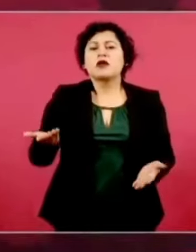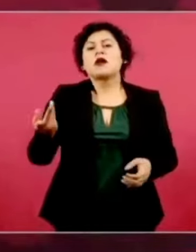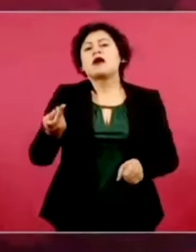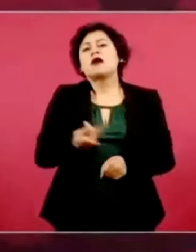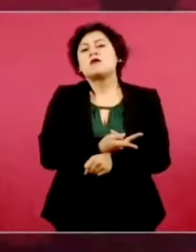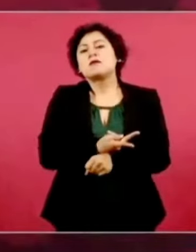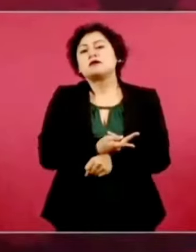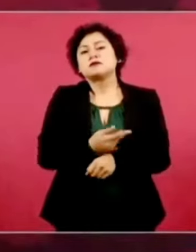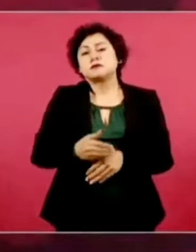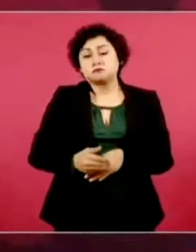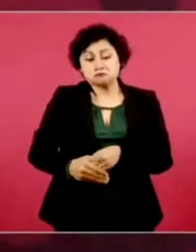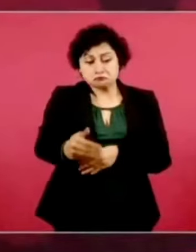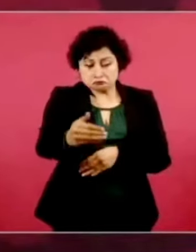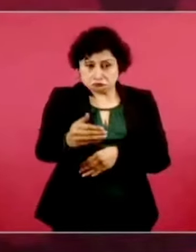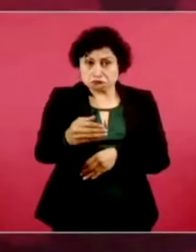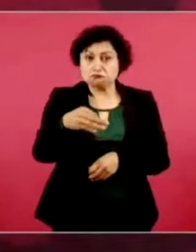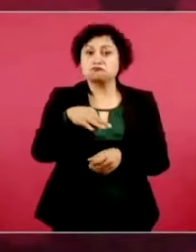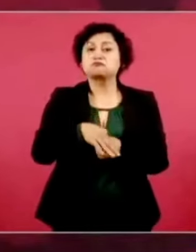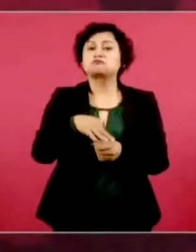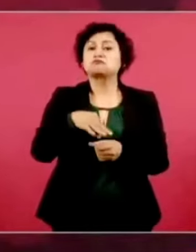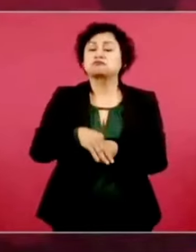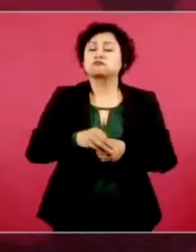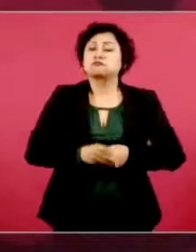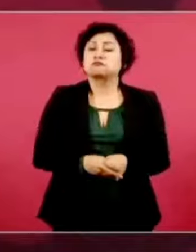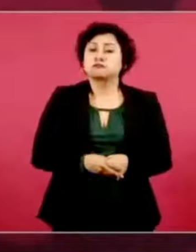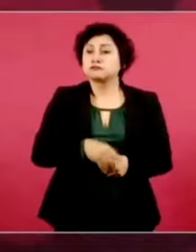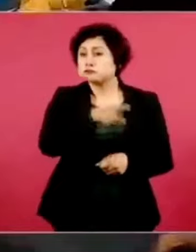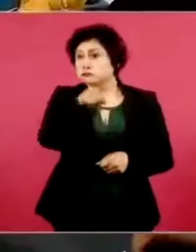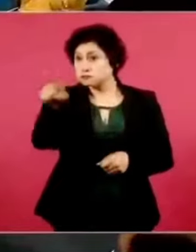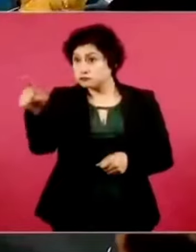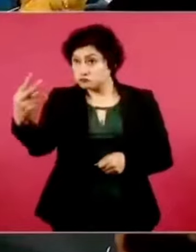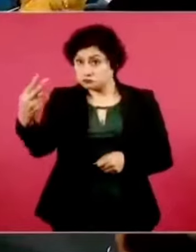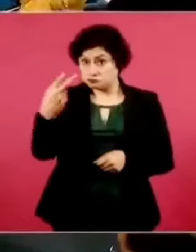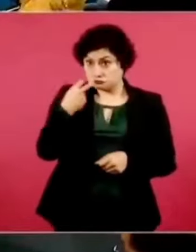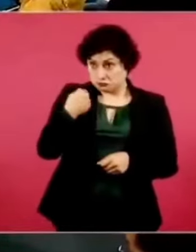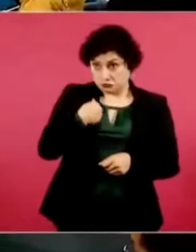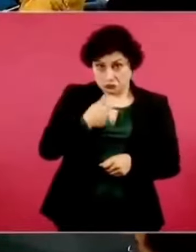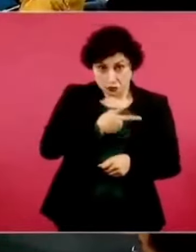Si no les gusta la transformación,